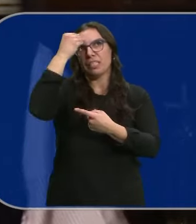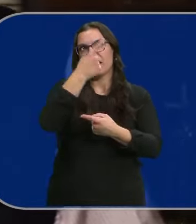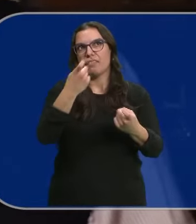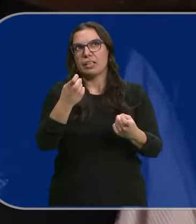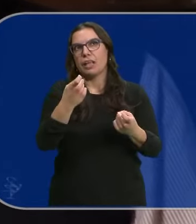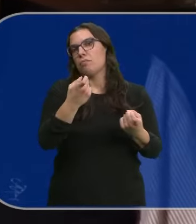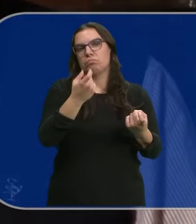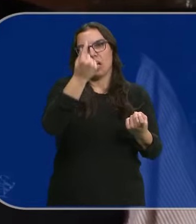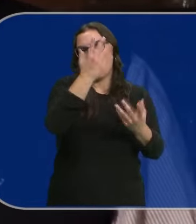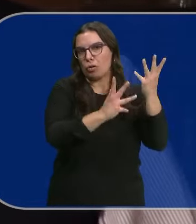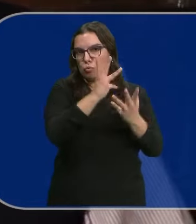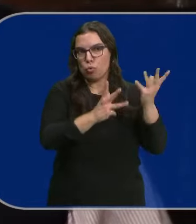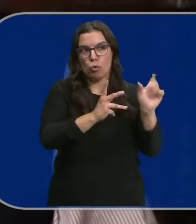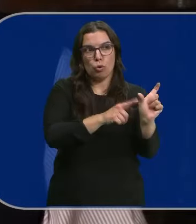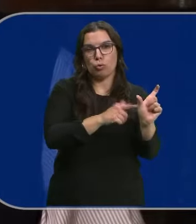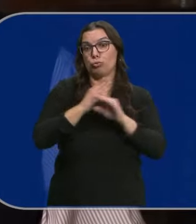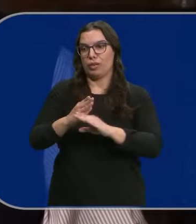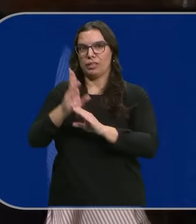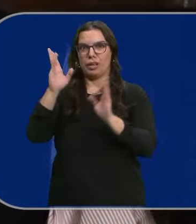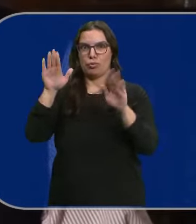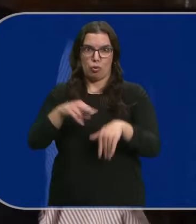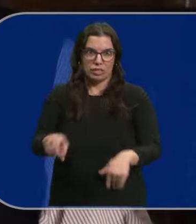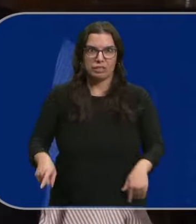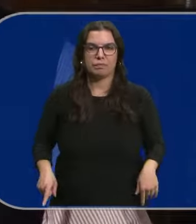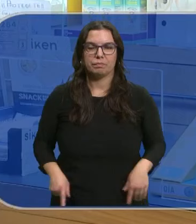Digamos previsto fabricar Pues no llega para todos